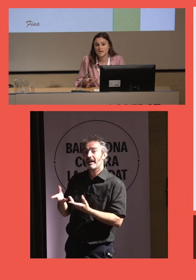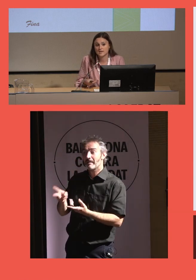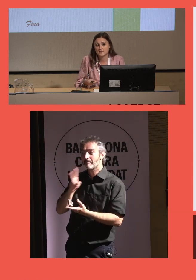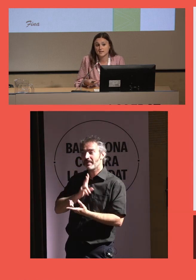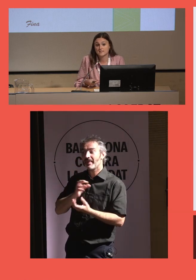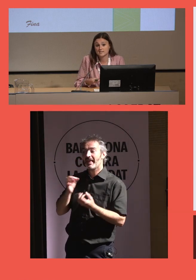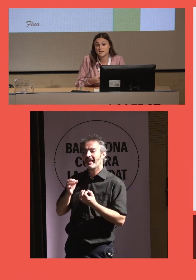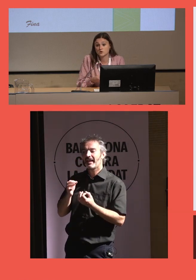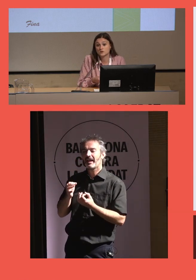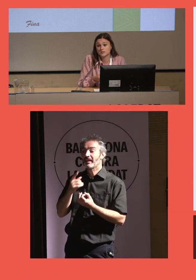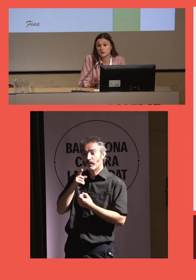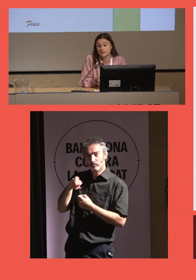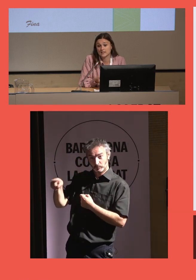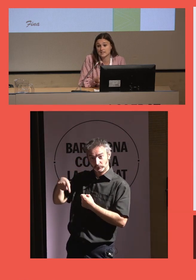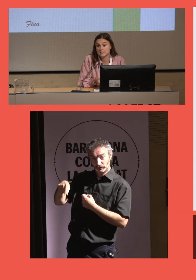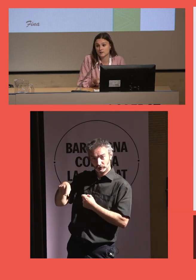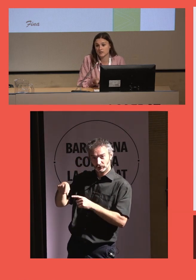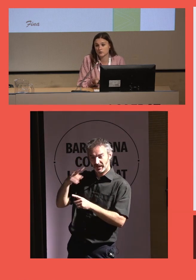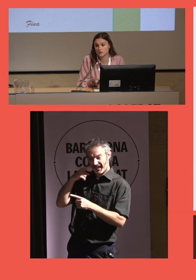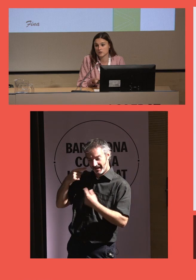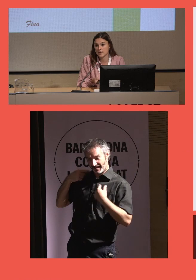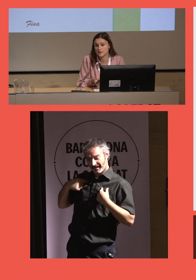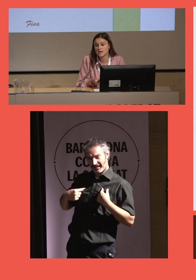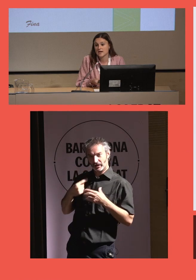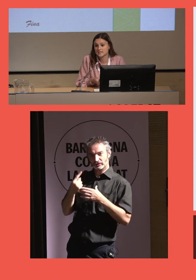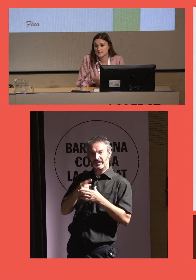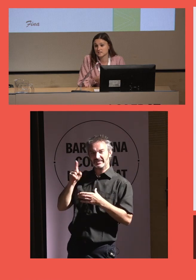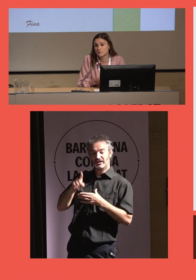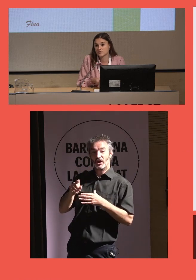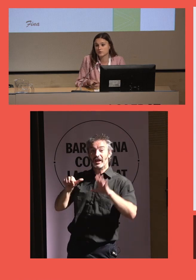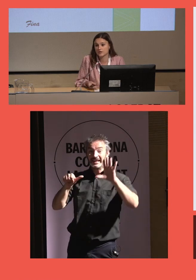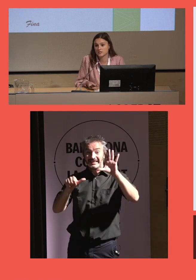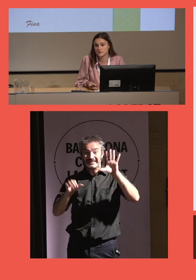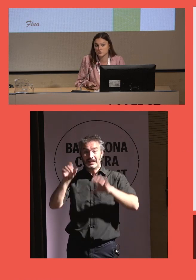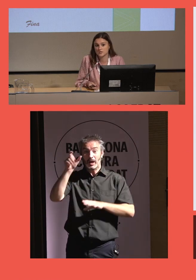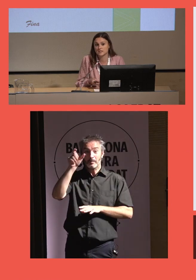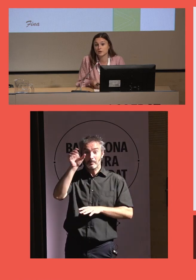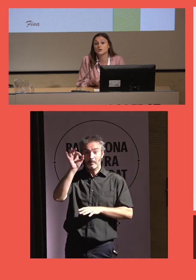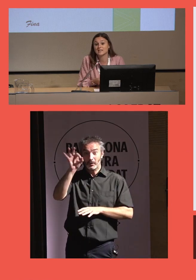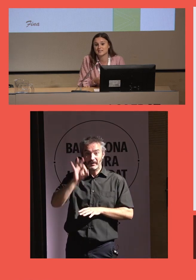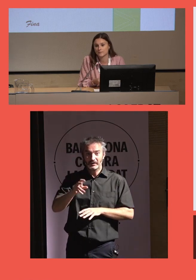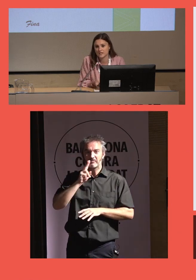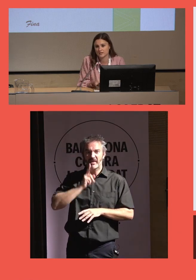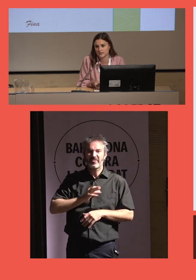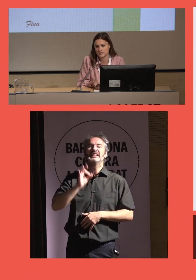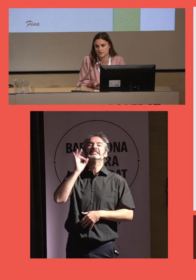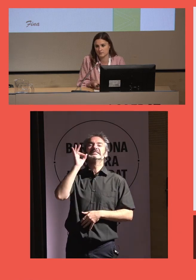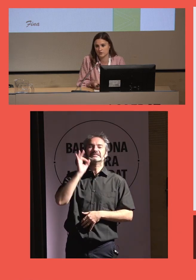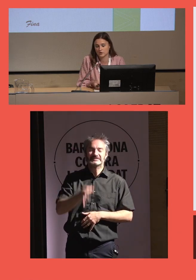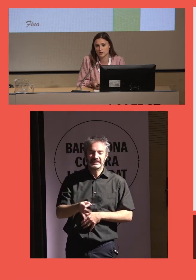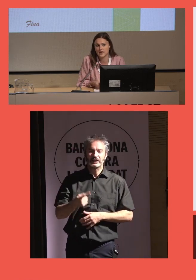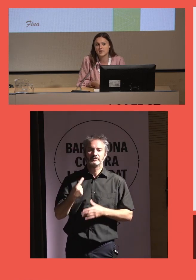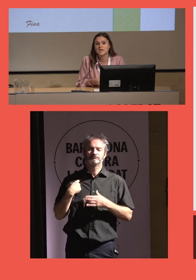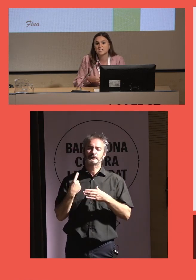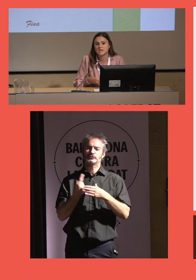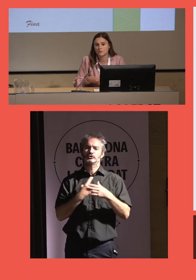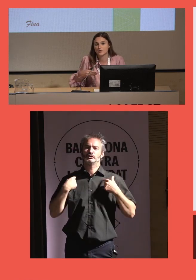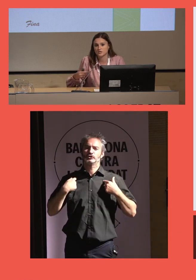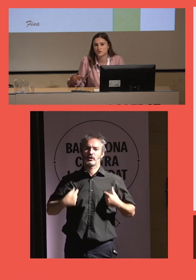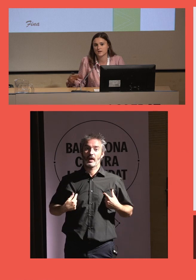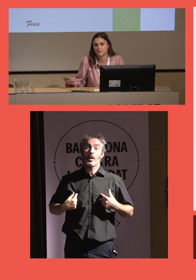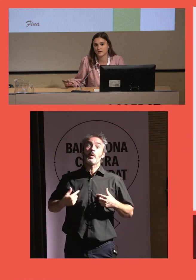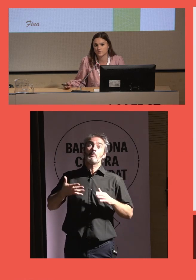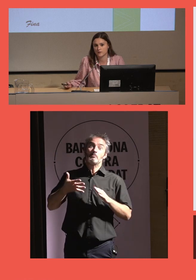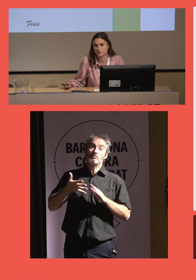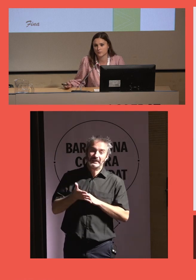Y una de ellas era si ellos tenían sentimiento de soledad. El 60% de las personas dijeron que también tenían sentimiento de soledad y que